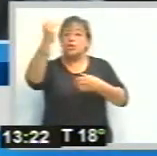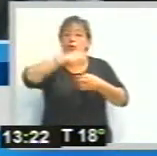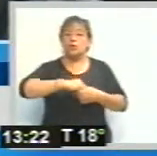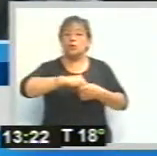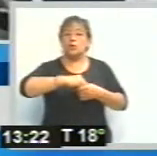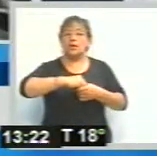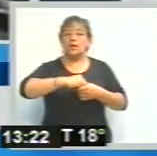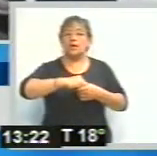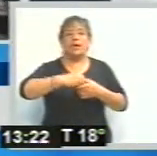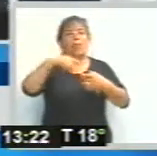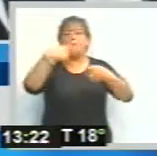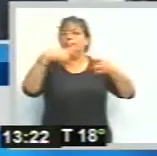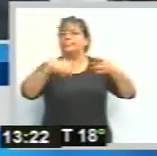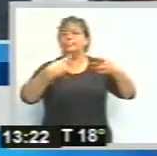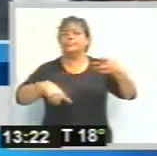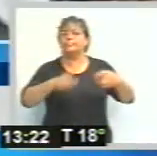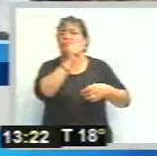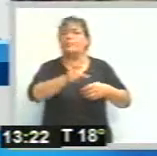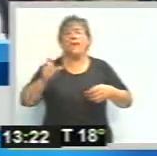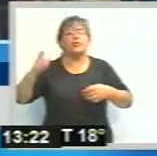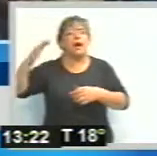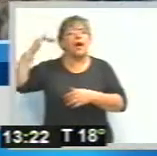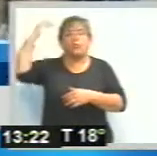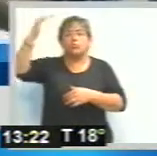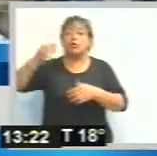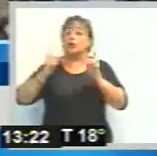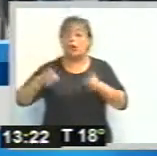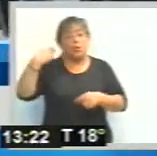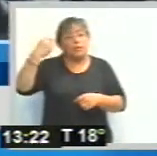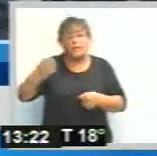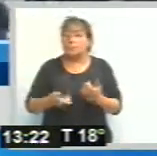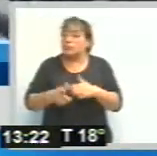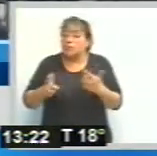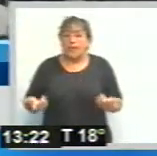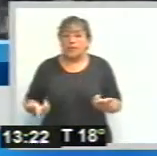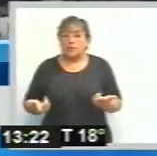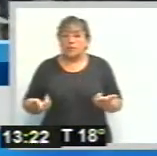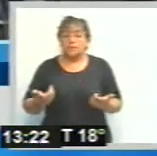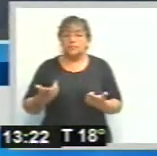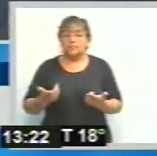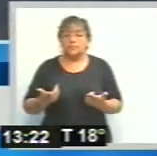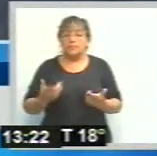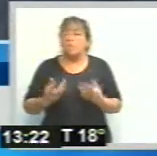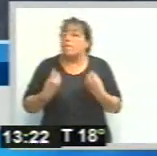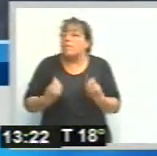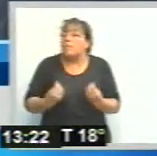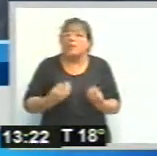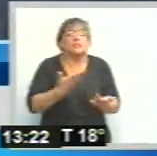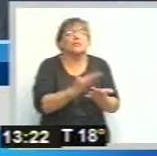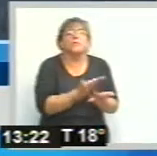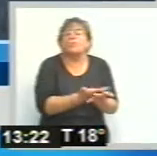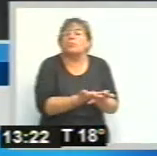miles de adultos mayores que también están sin jubilación, porque se propone,